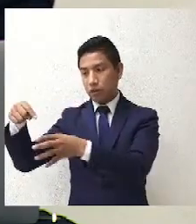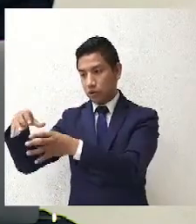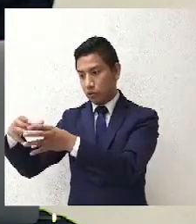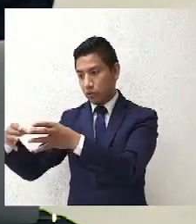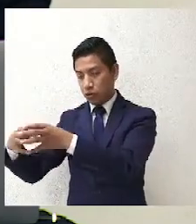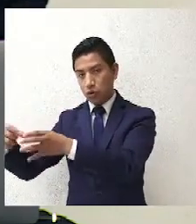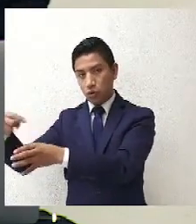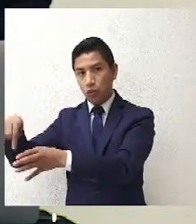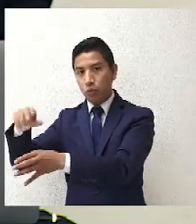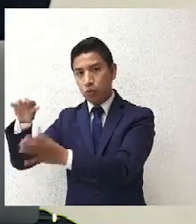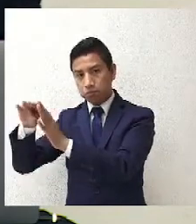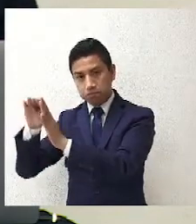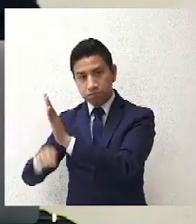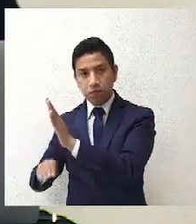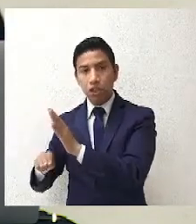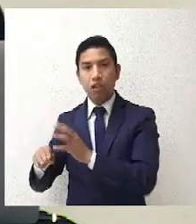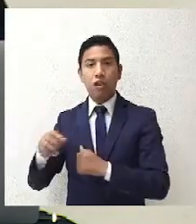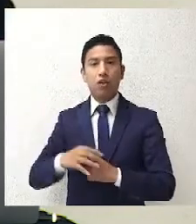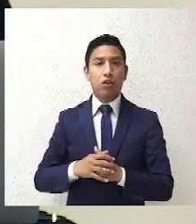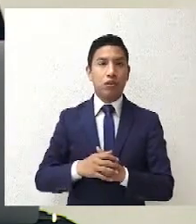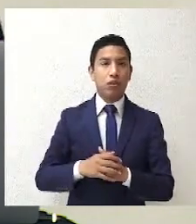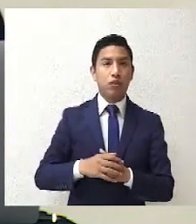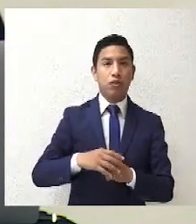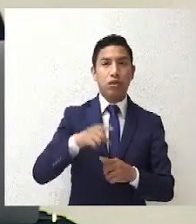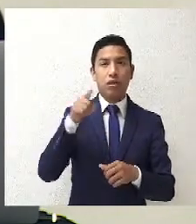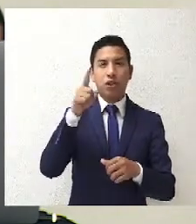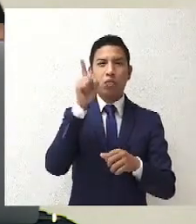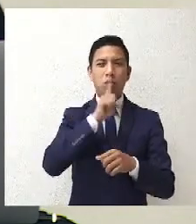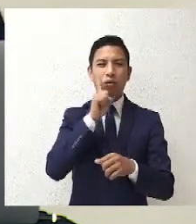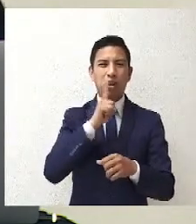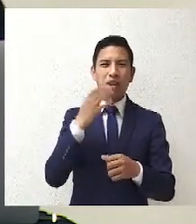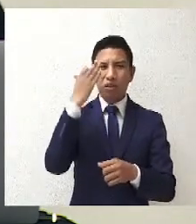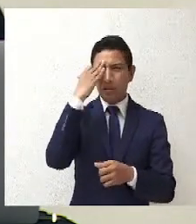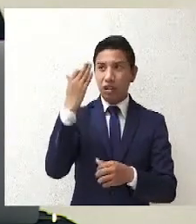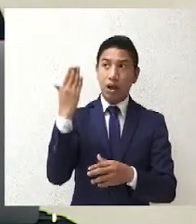sufrido las mujeres durante tanto tiempo,